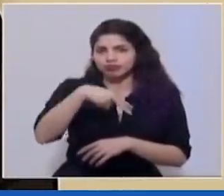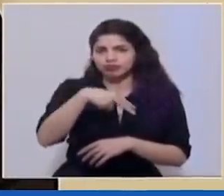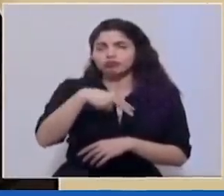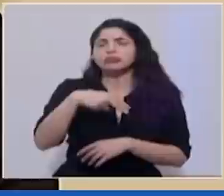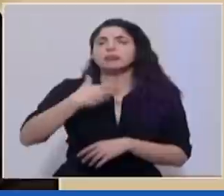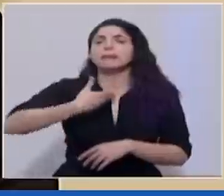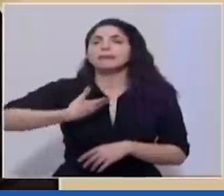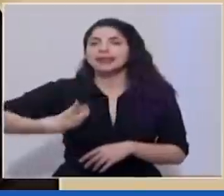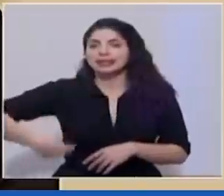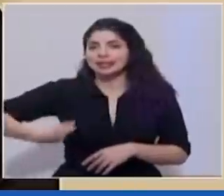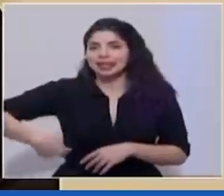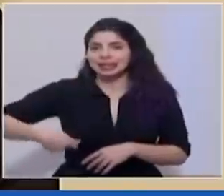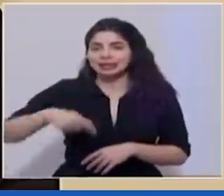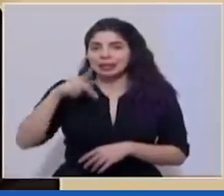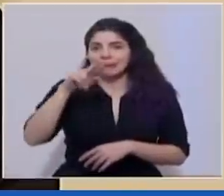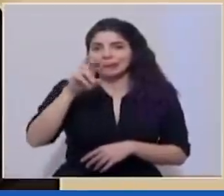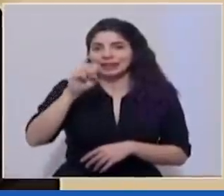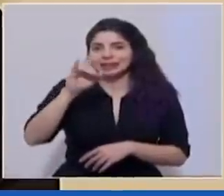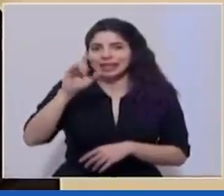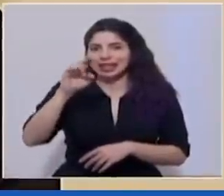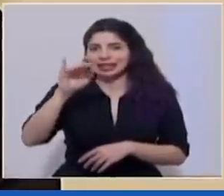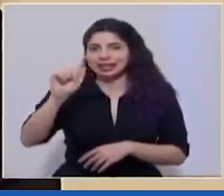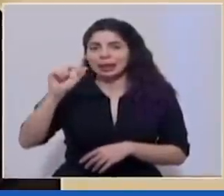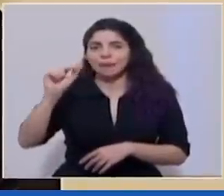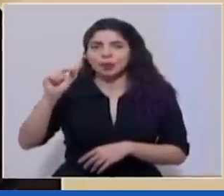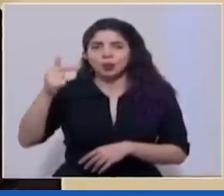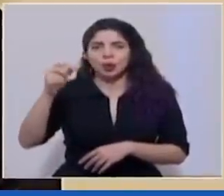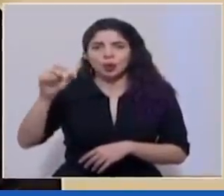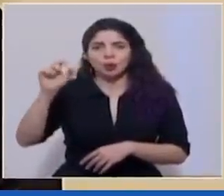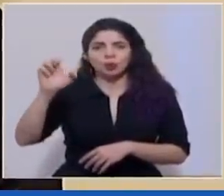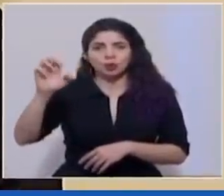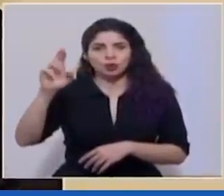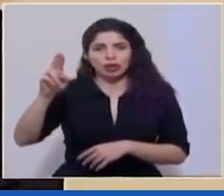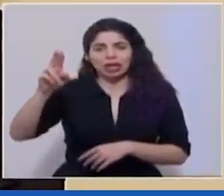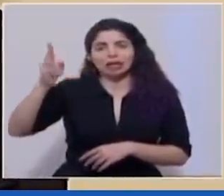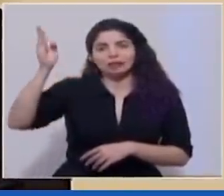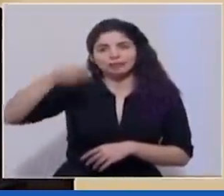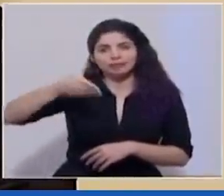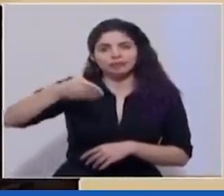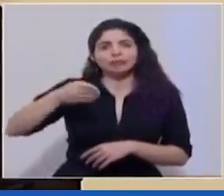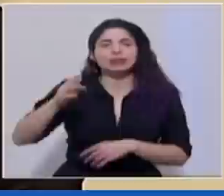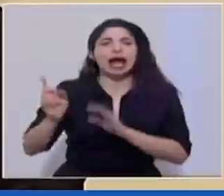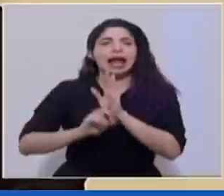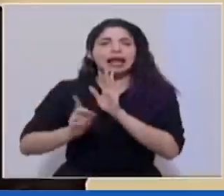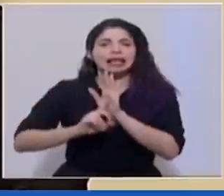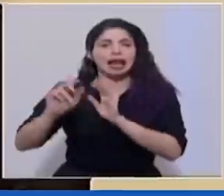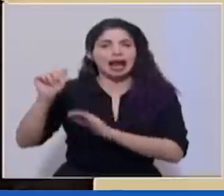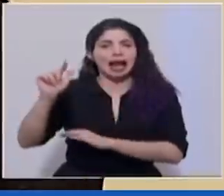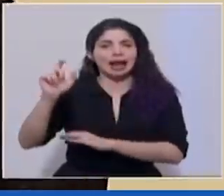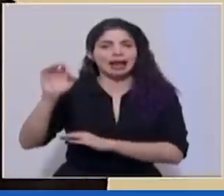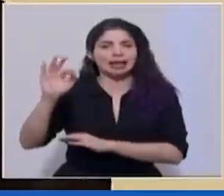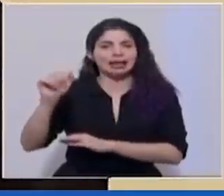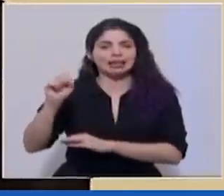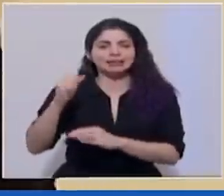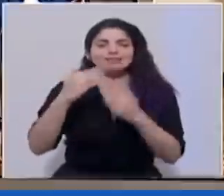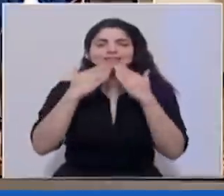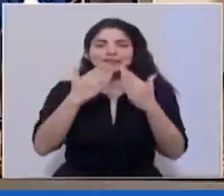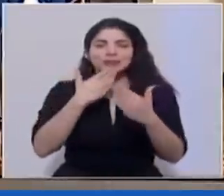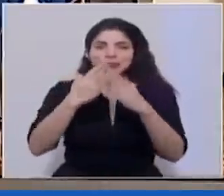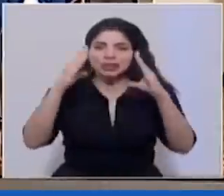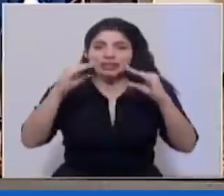presidencia punto geo punto cr slash alertas. Muchísimas gracias, muy buenas tardes.